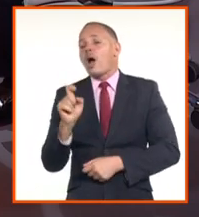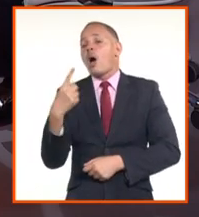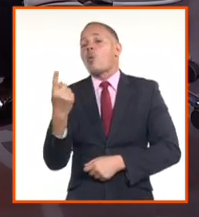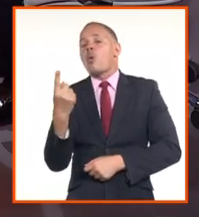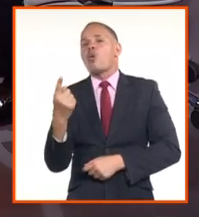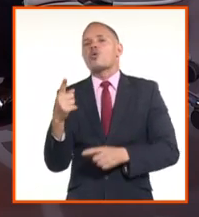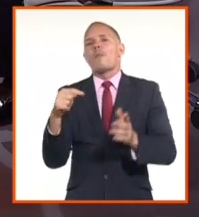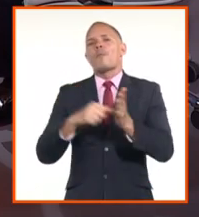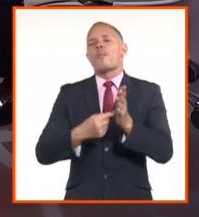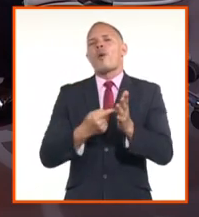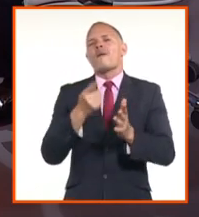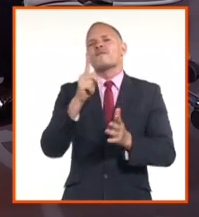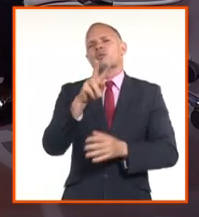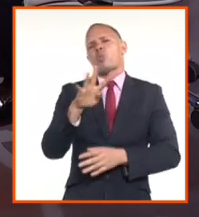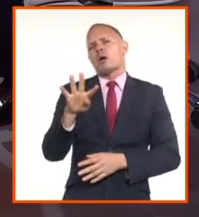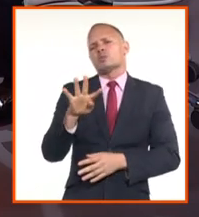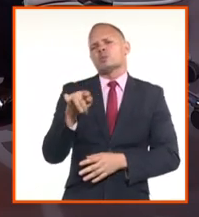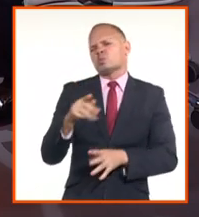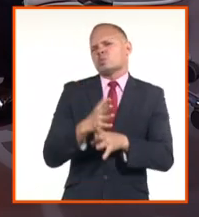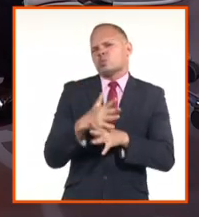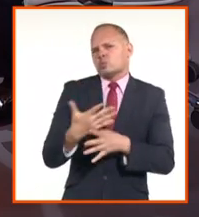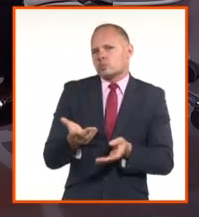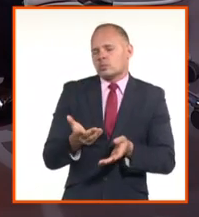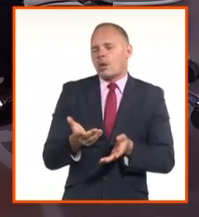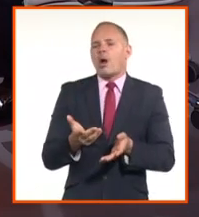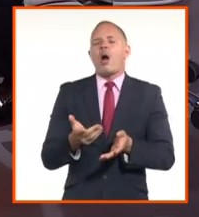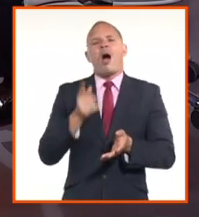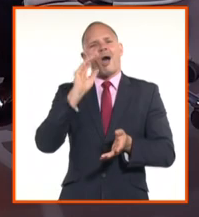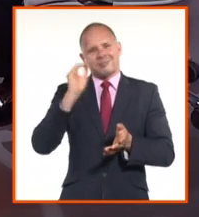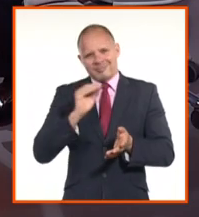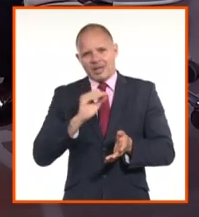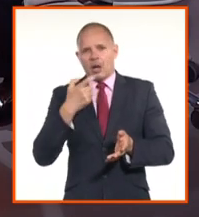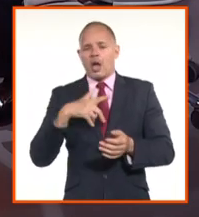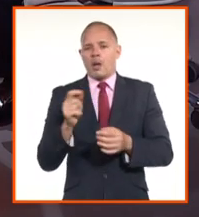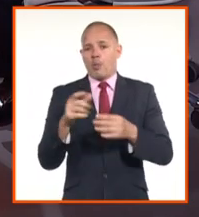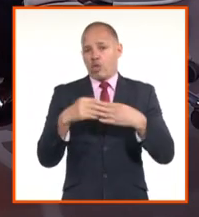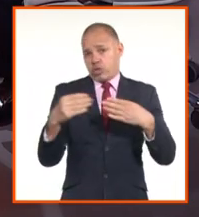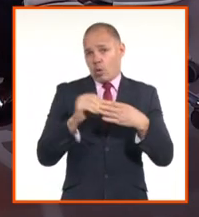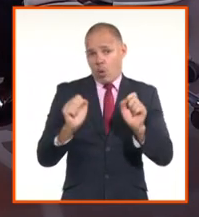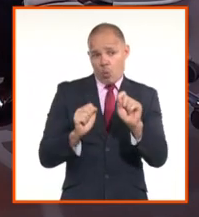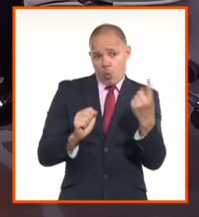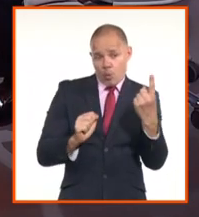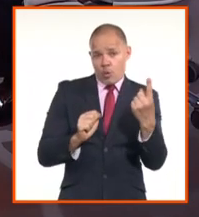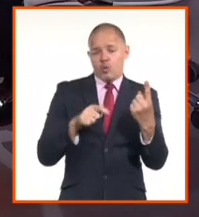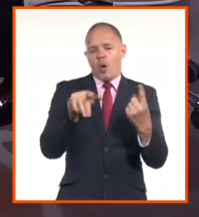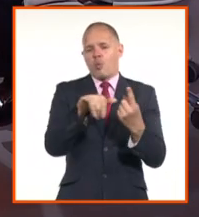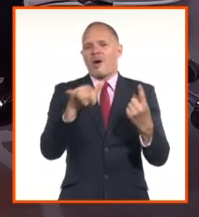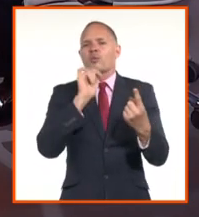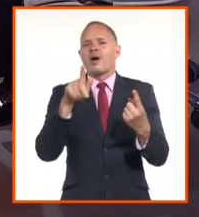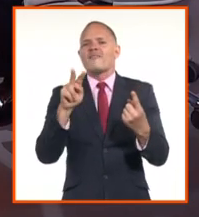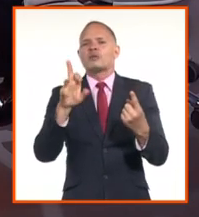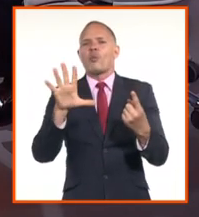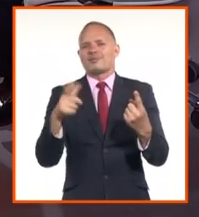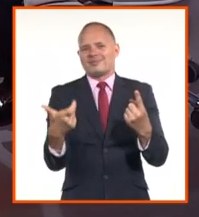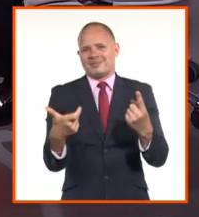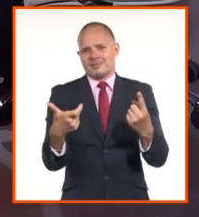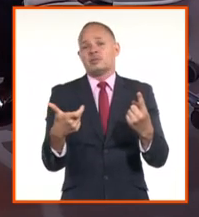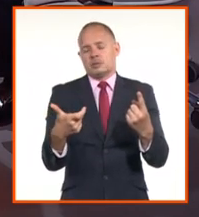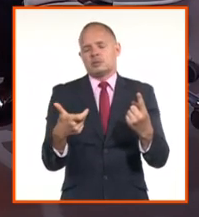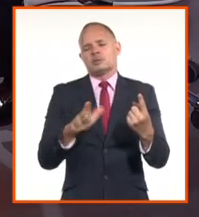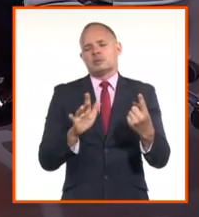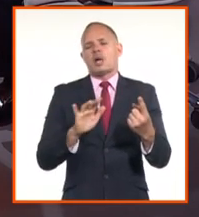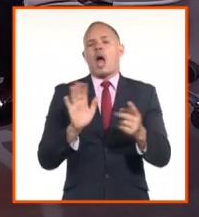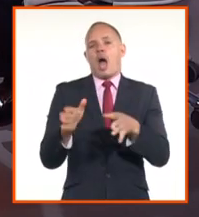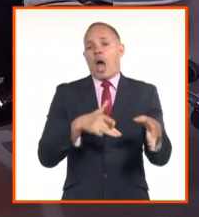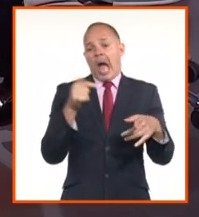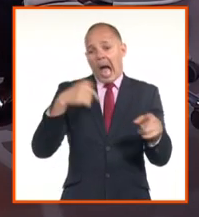en el futuro. Un futuro corto, no va a ser a muy largo plazo, pero hay que hacer unas modificaciones